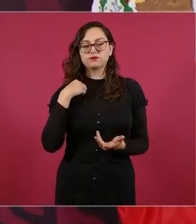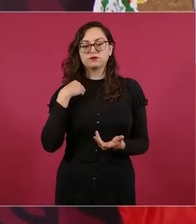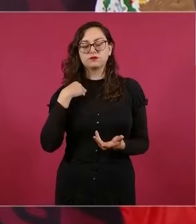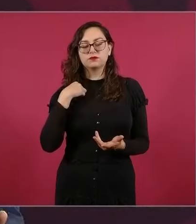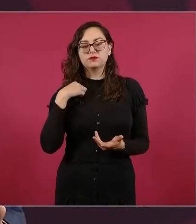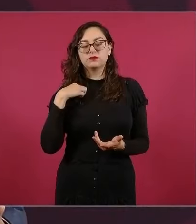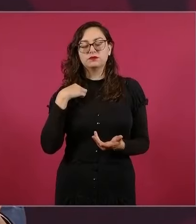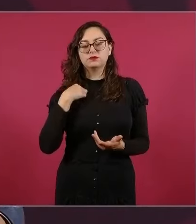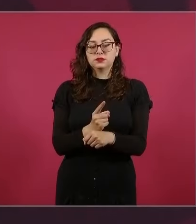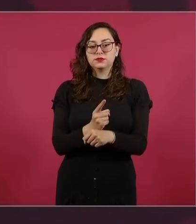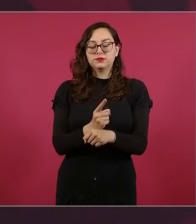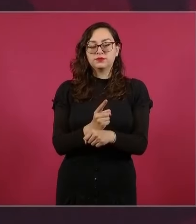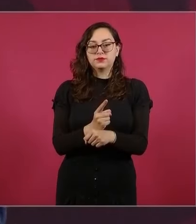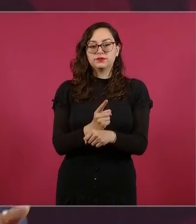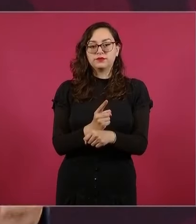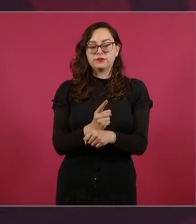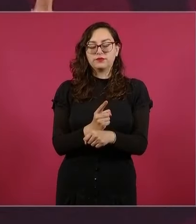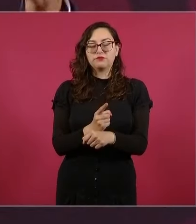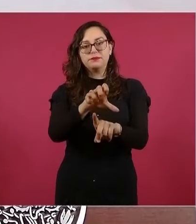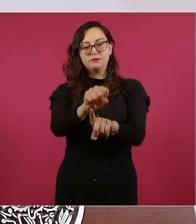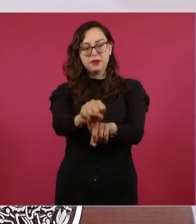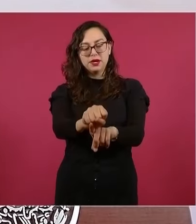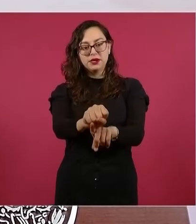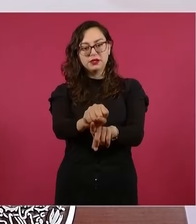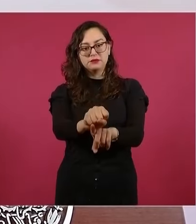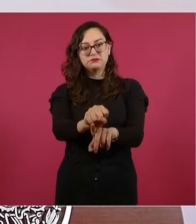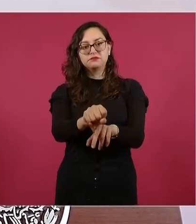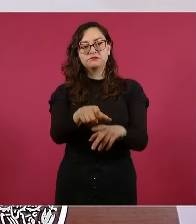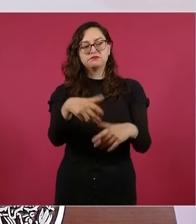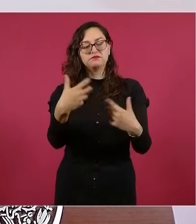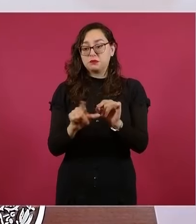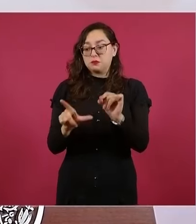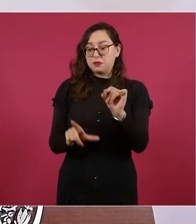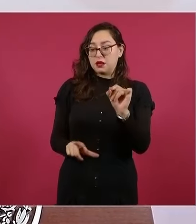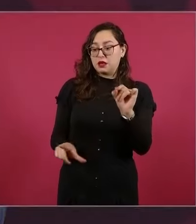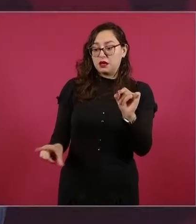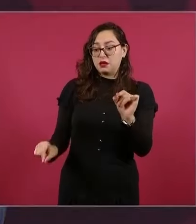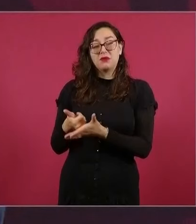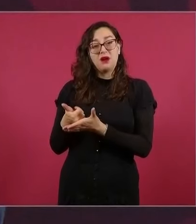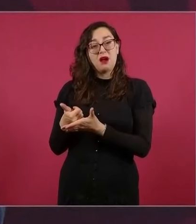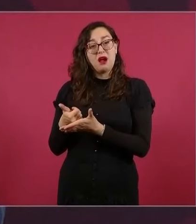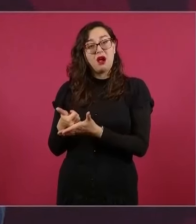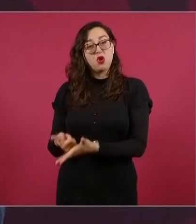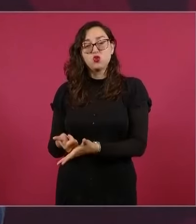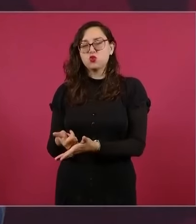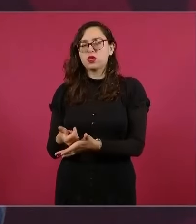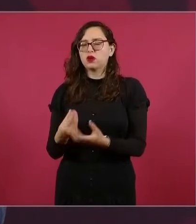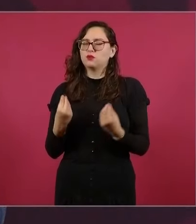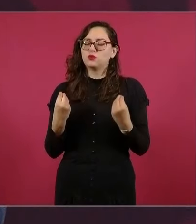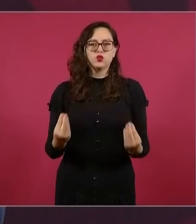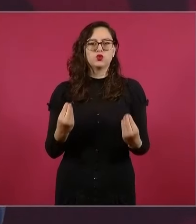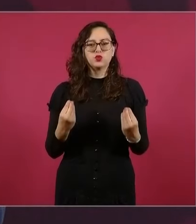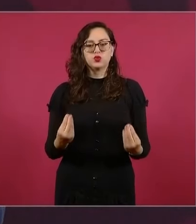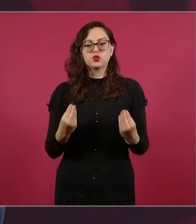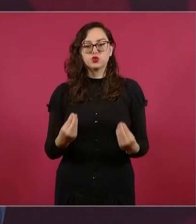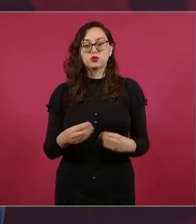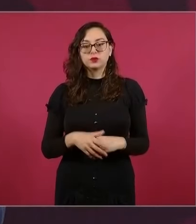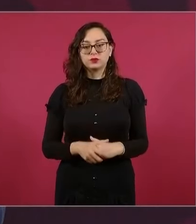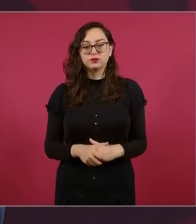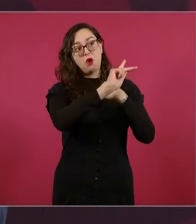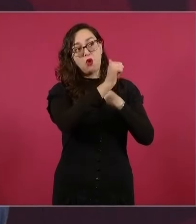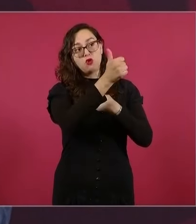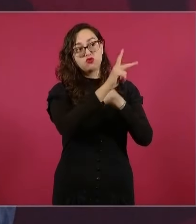honrada han logrado contribuir mucho a la nación que les dio la